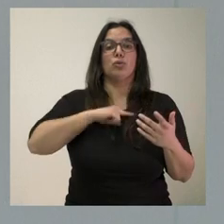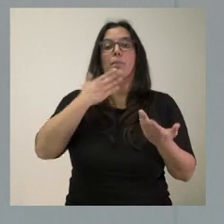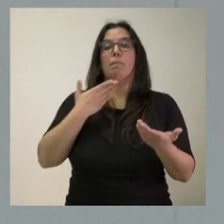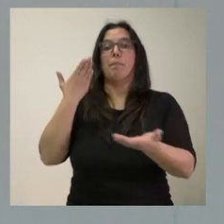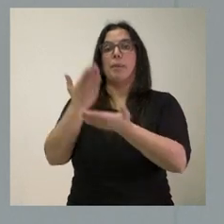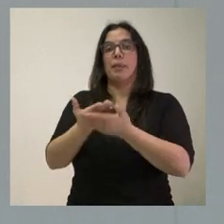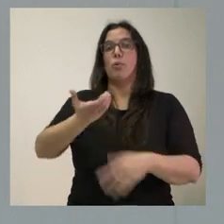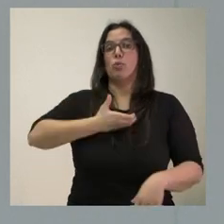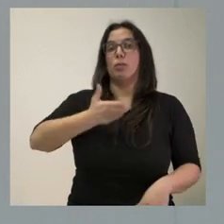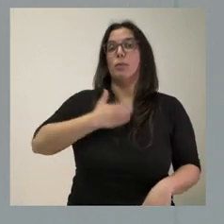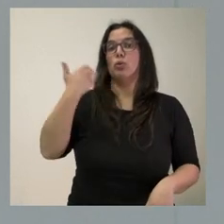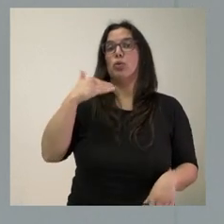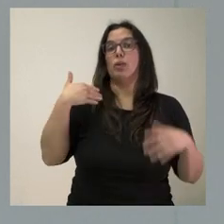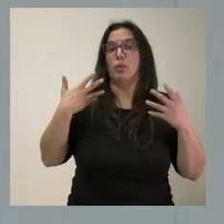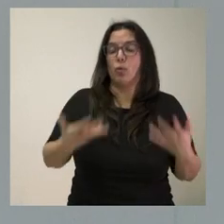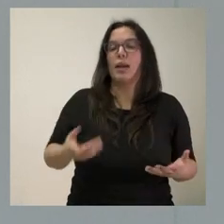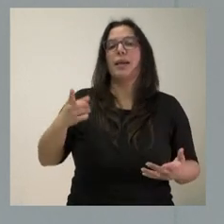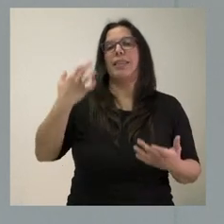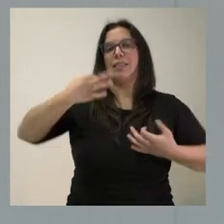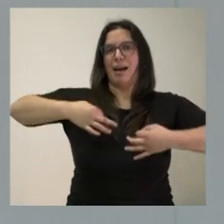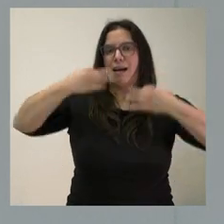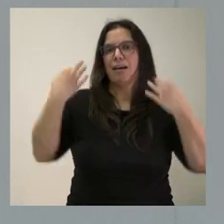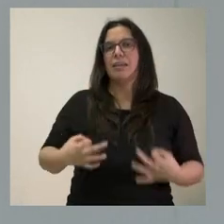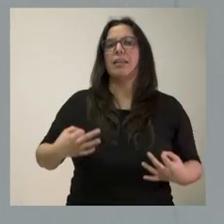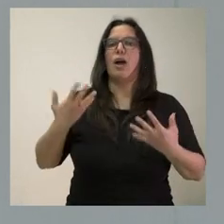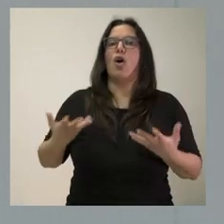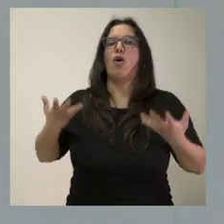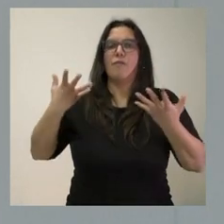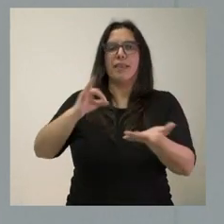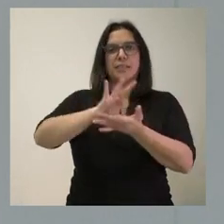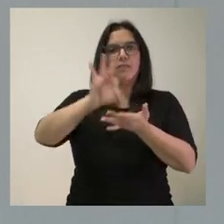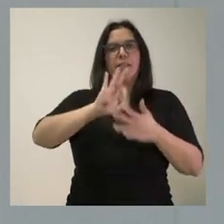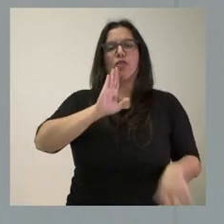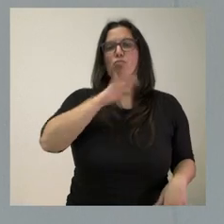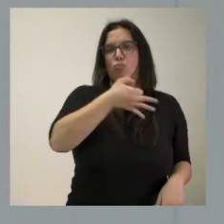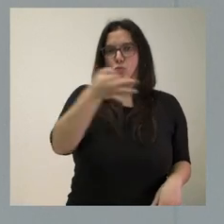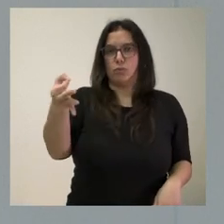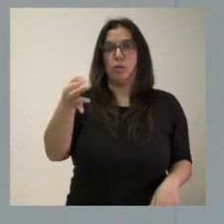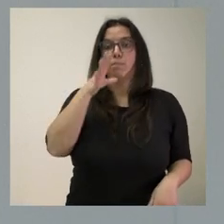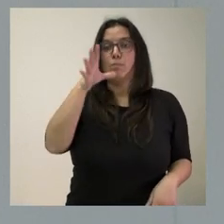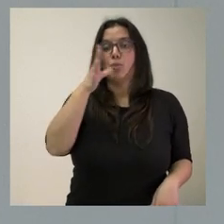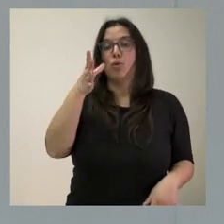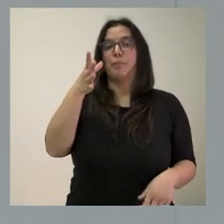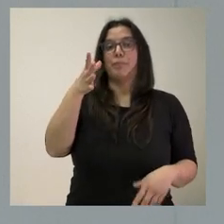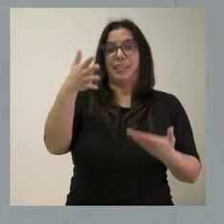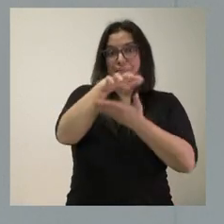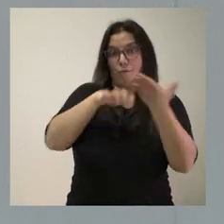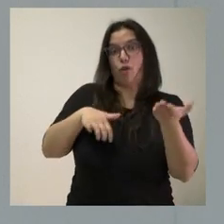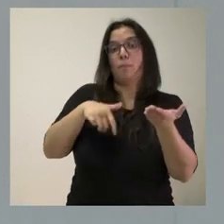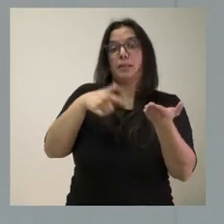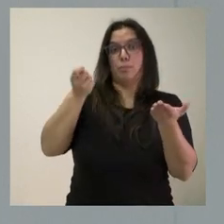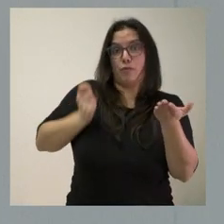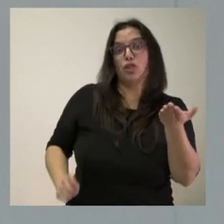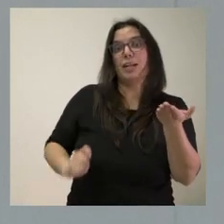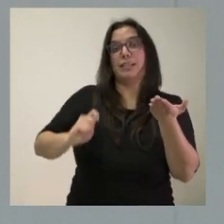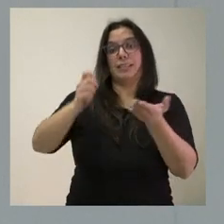ayuntamiento de Soria es que garantice la adecuada prestación de ese servicio. Porque, lógicamente, los informes profesionales